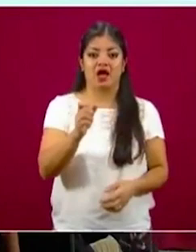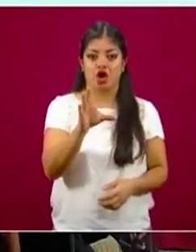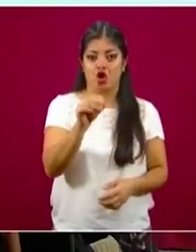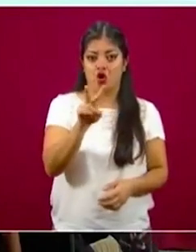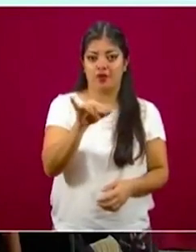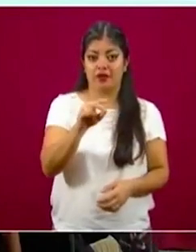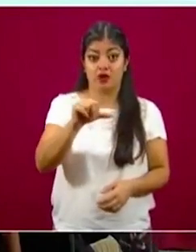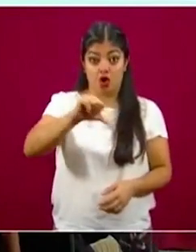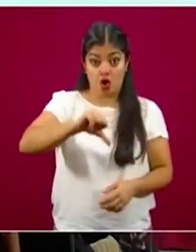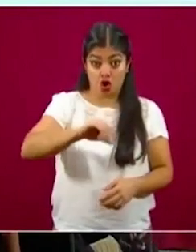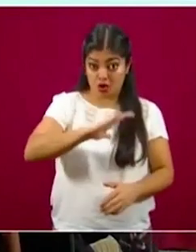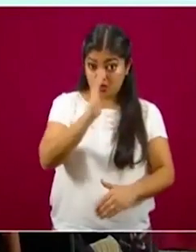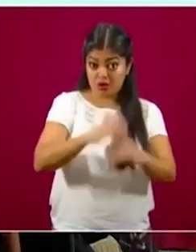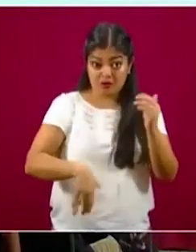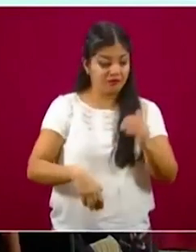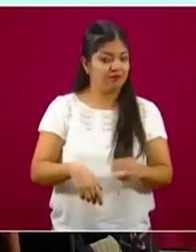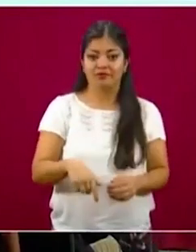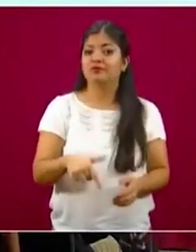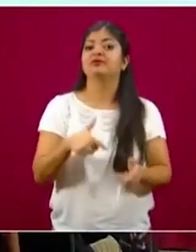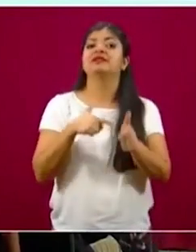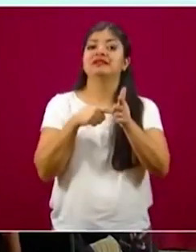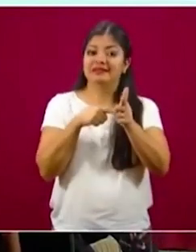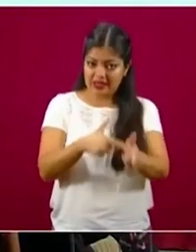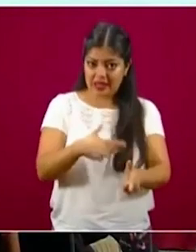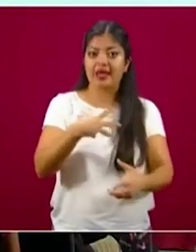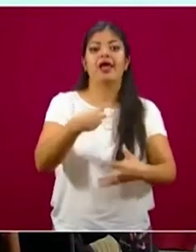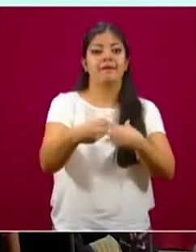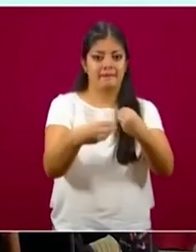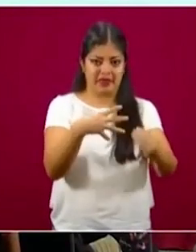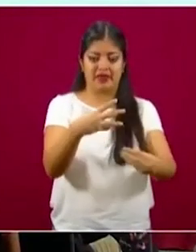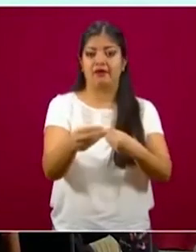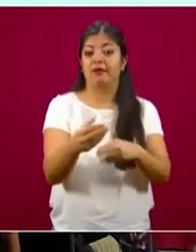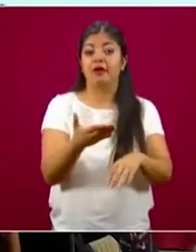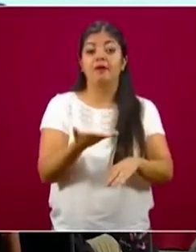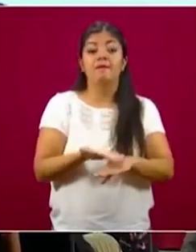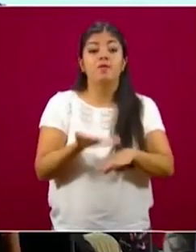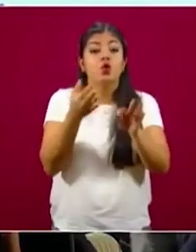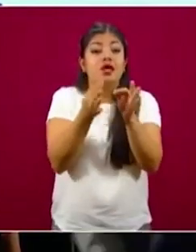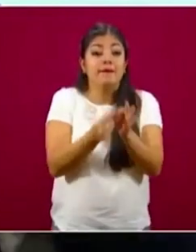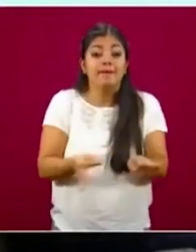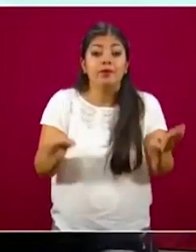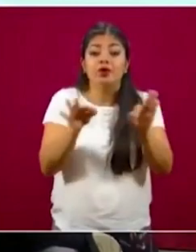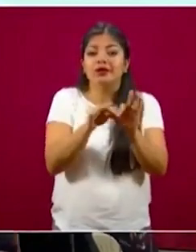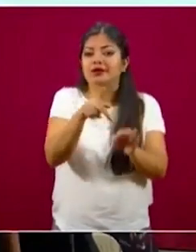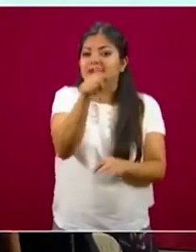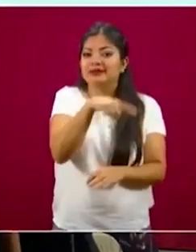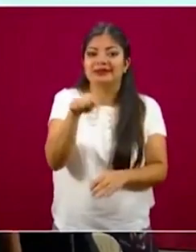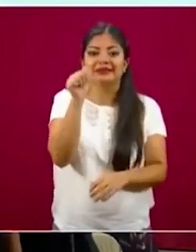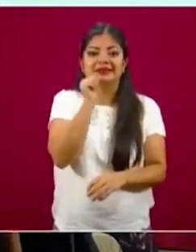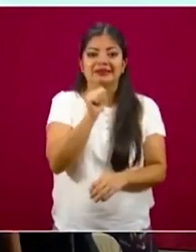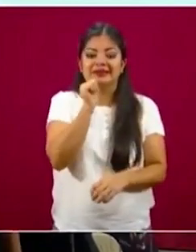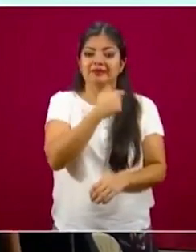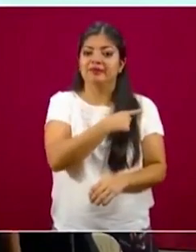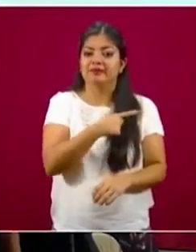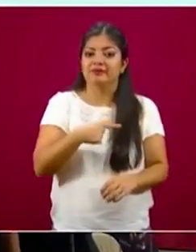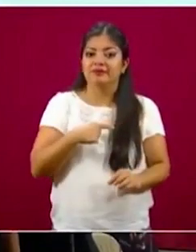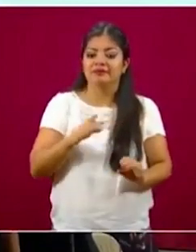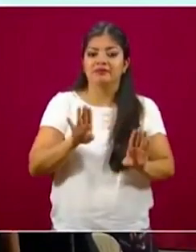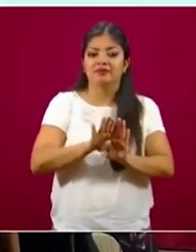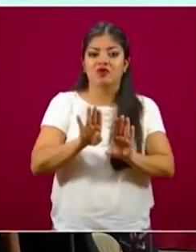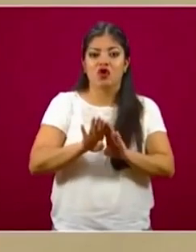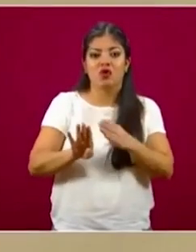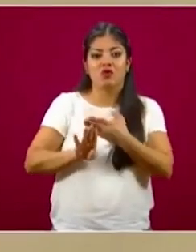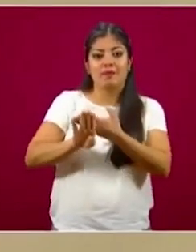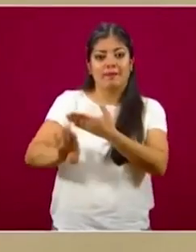hoy no se acaba, continúa la epidemia y es importantísimo mantenernos todavía con las medidas de